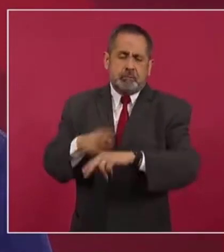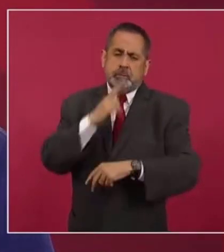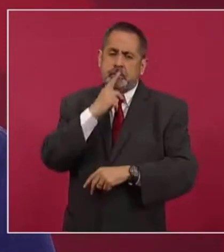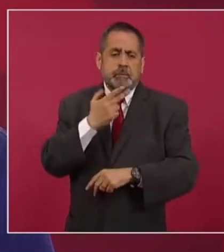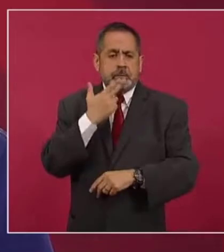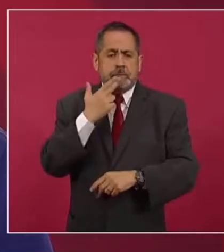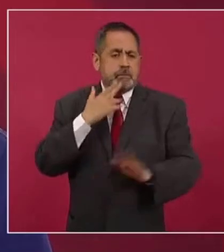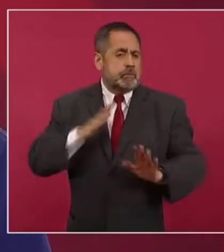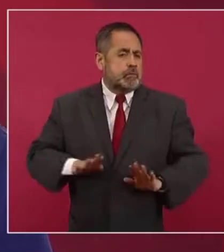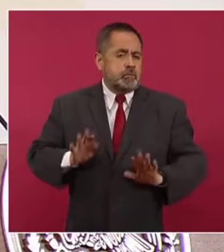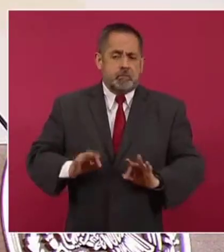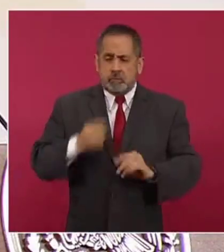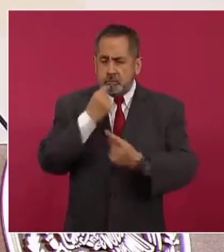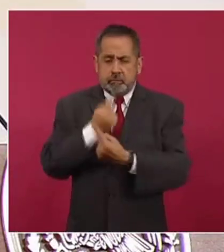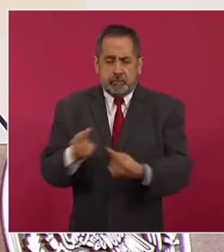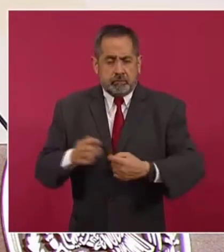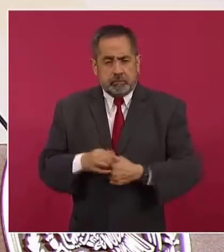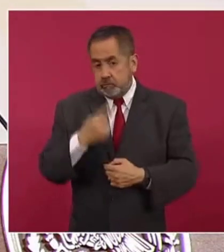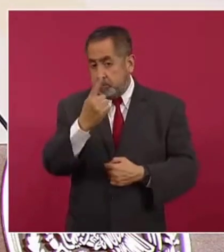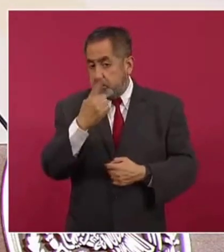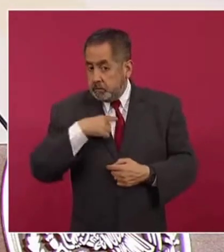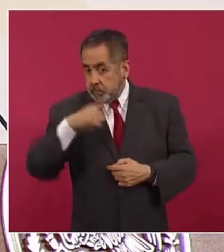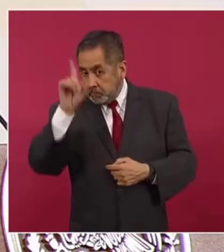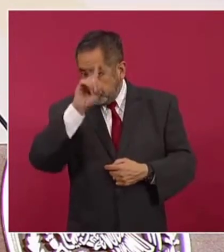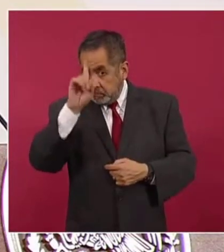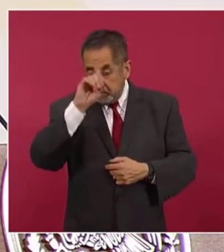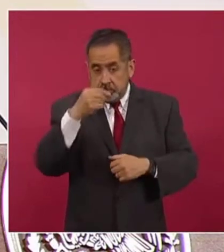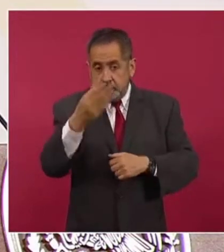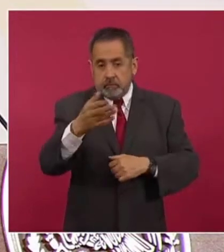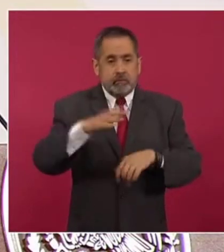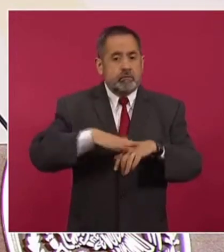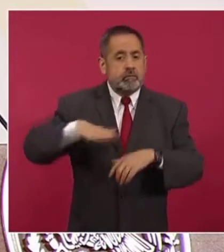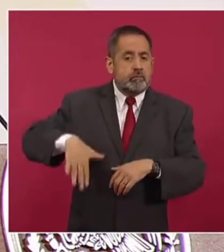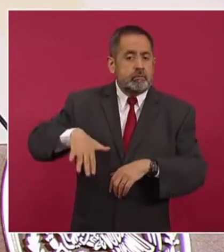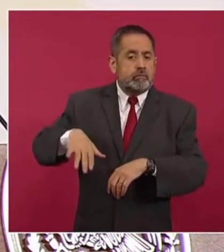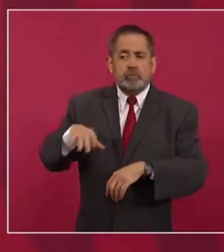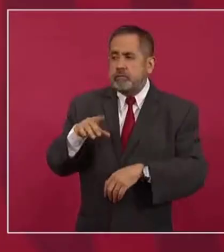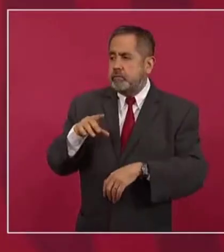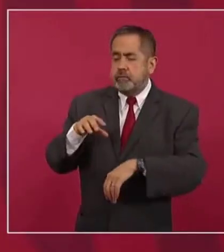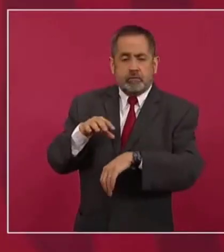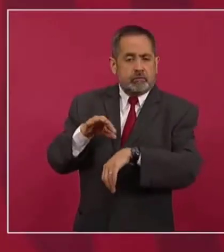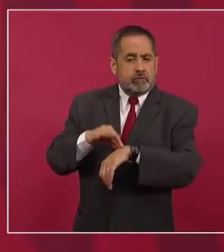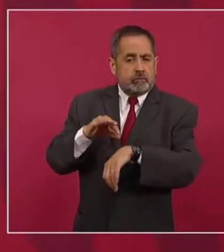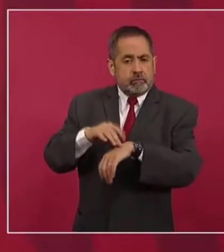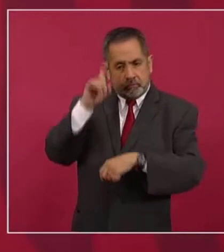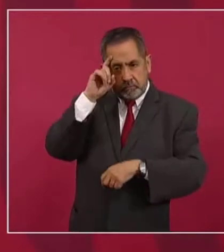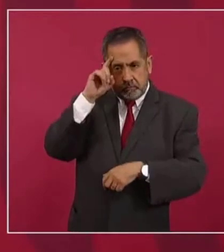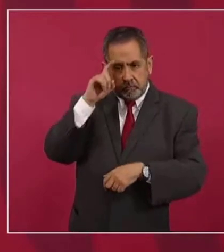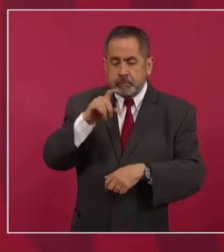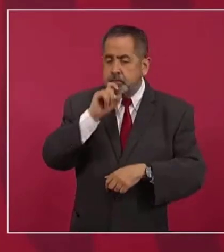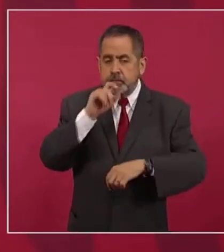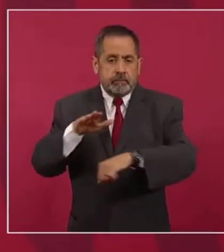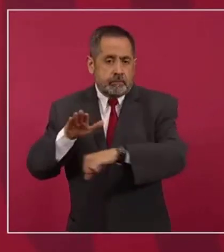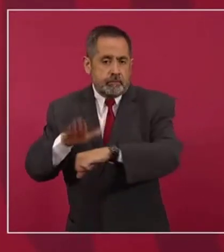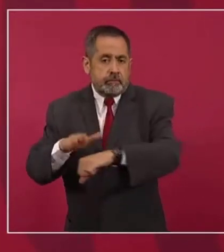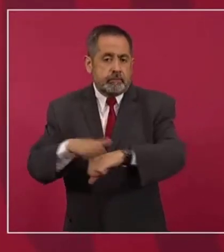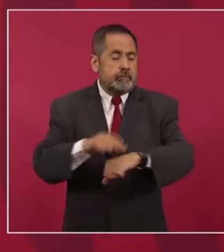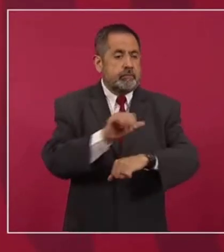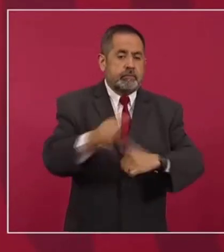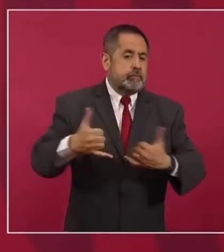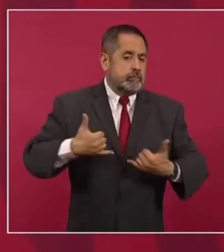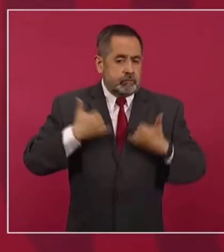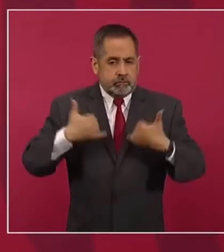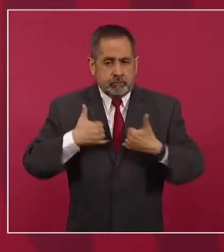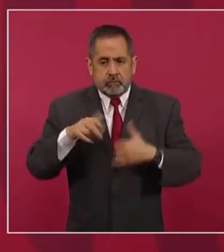pequeños. Lo único que yo recomendaría es, como decía el doctor Hugo López-Gatell, también los convoco a los jóvenes de